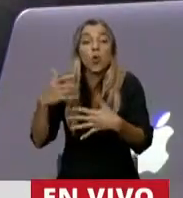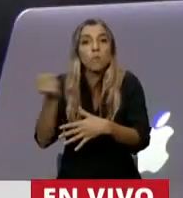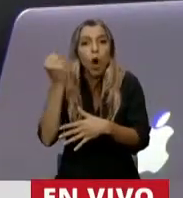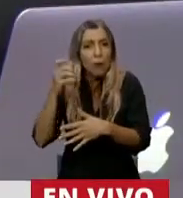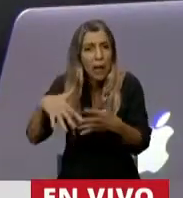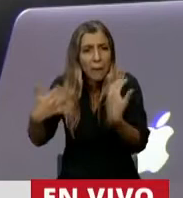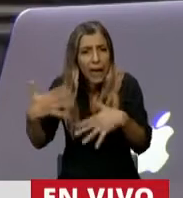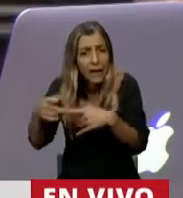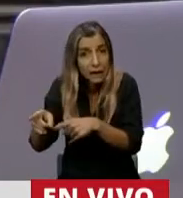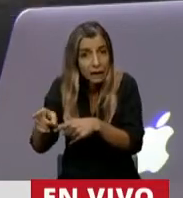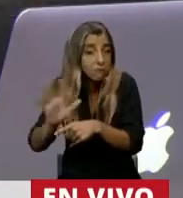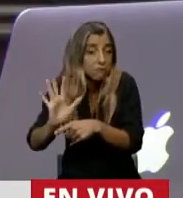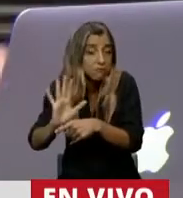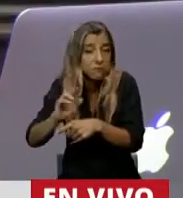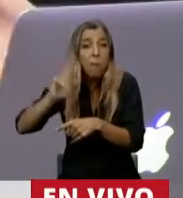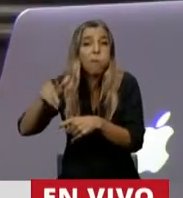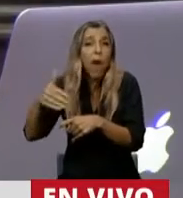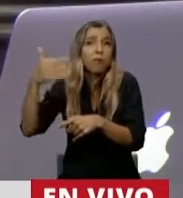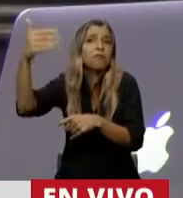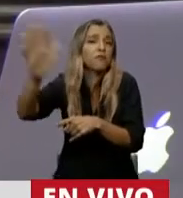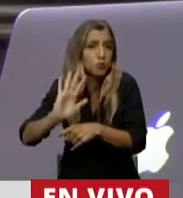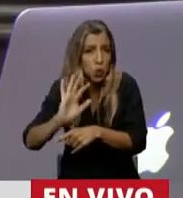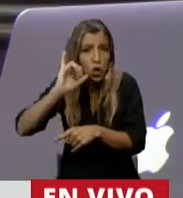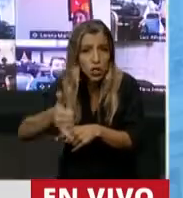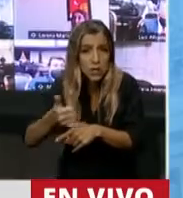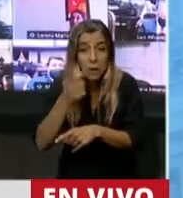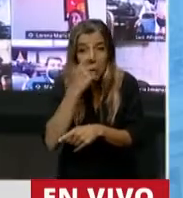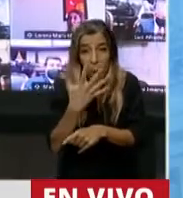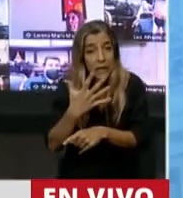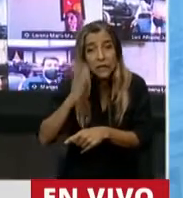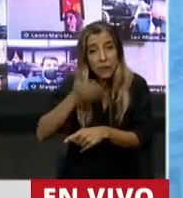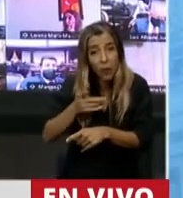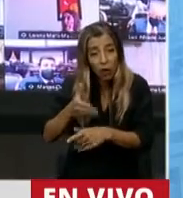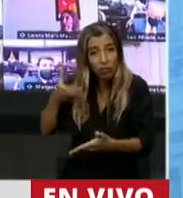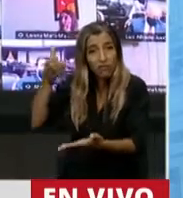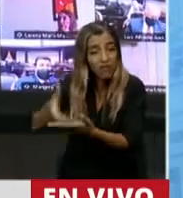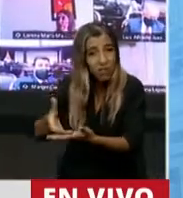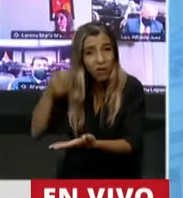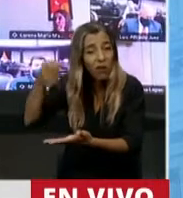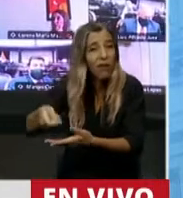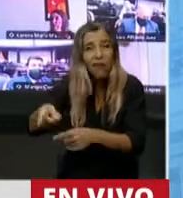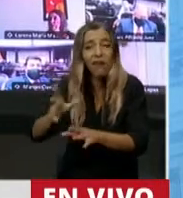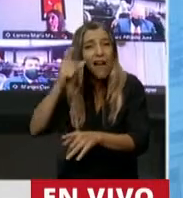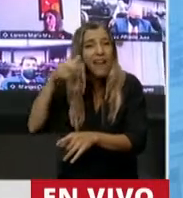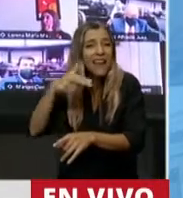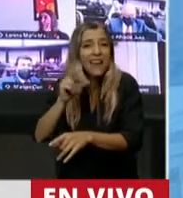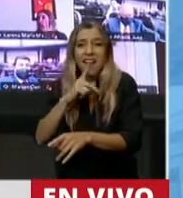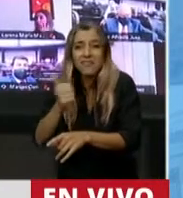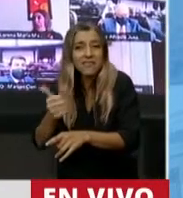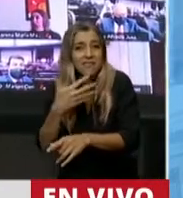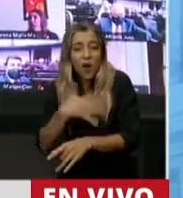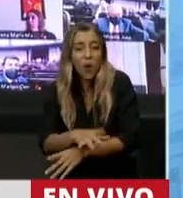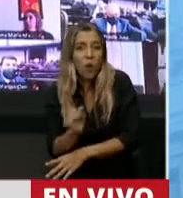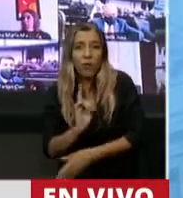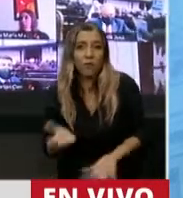plan de largo plazo con otras prioridades. 25% va a Enarsa. Yo no entiendo, no está, digamos,